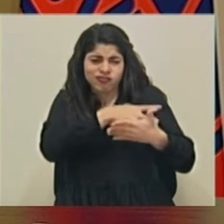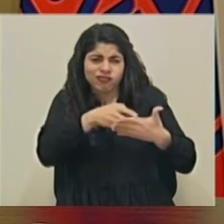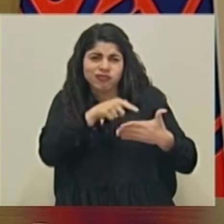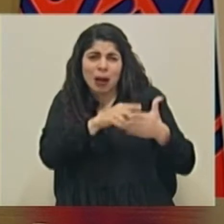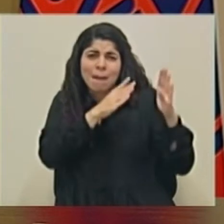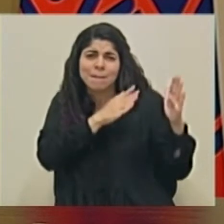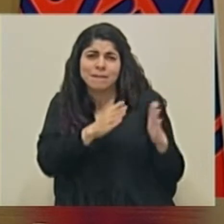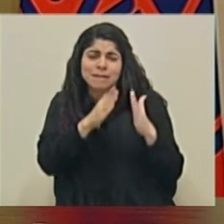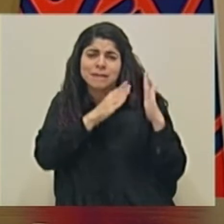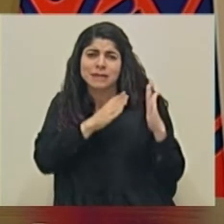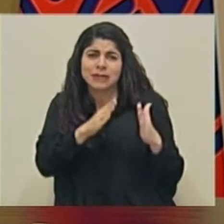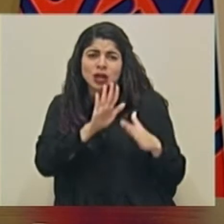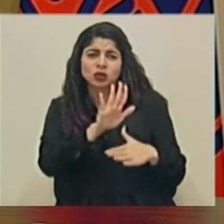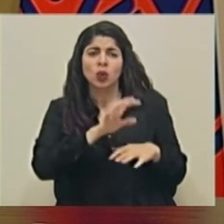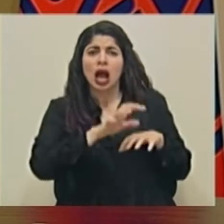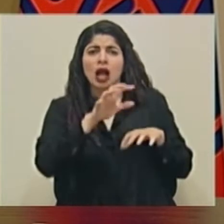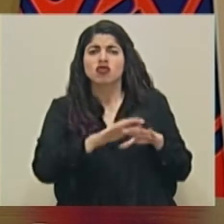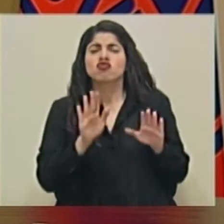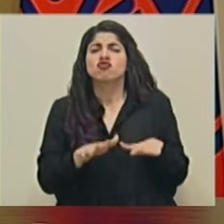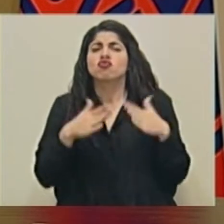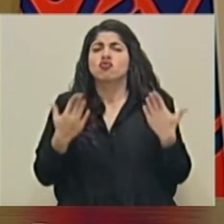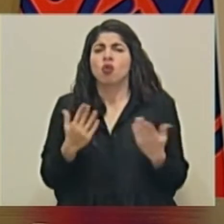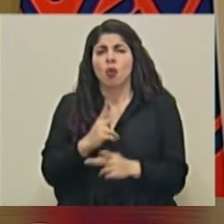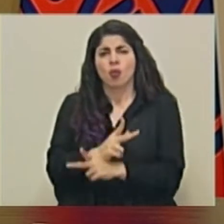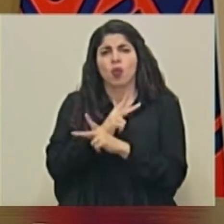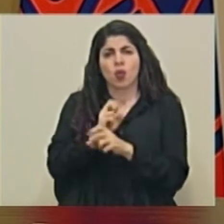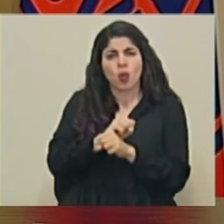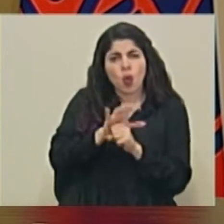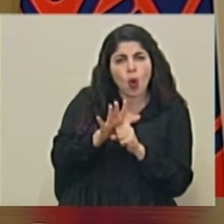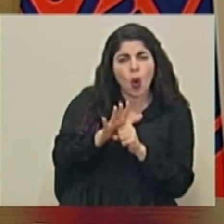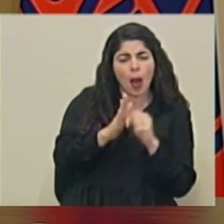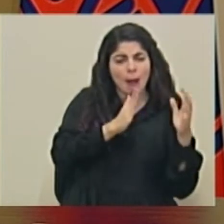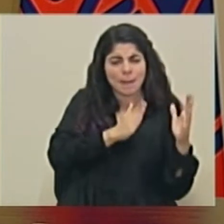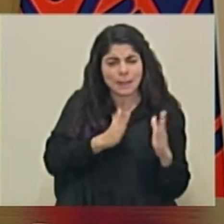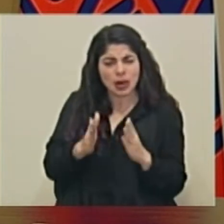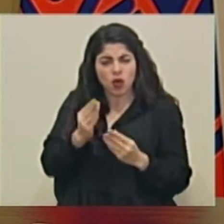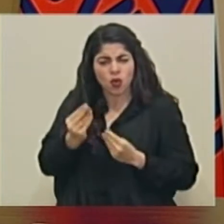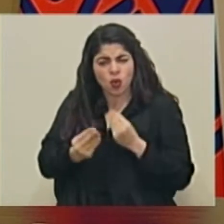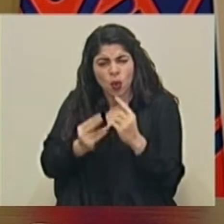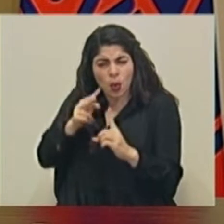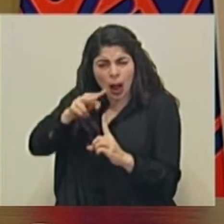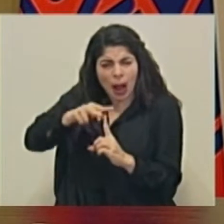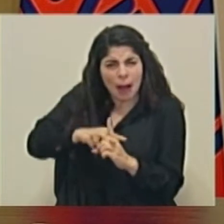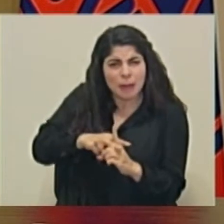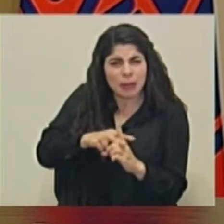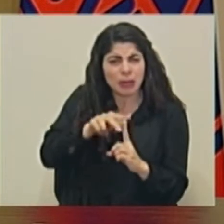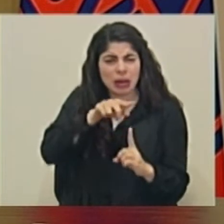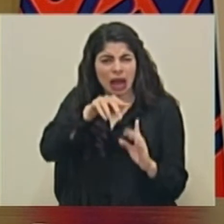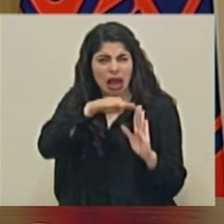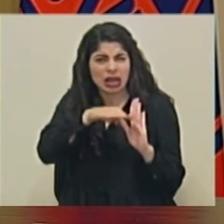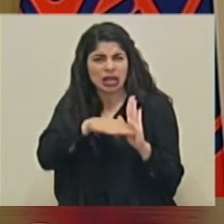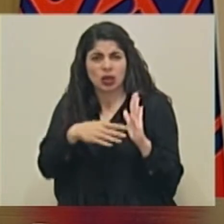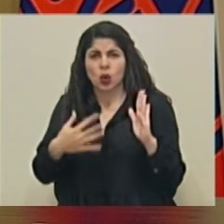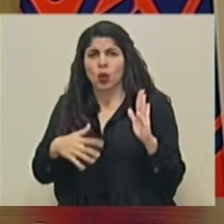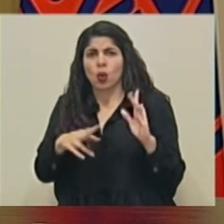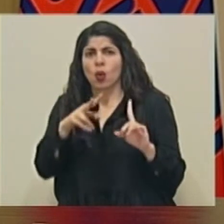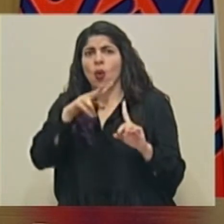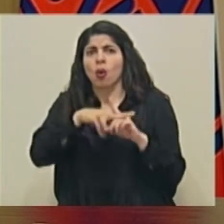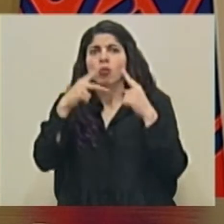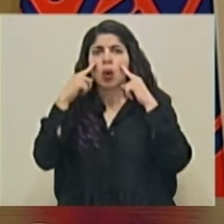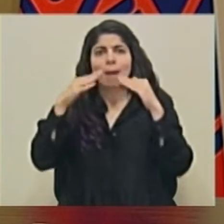prevención de COVID con procesos de implementación superiores al 80%.